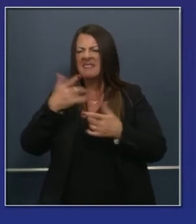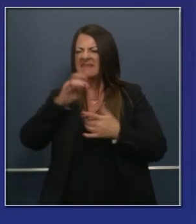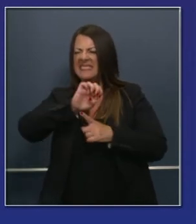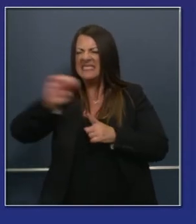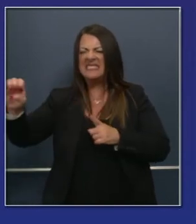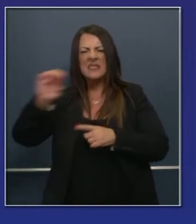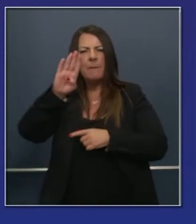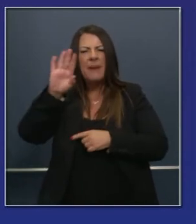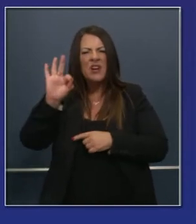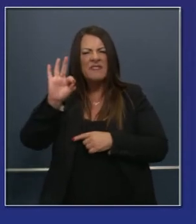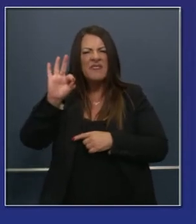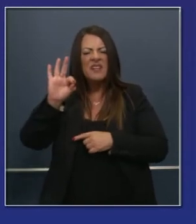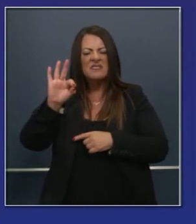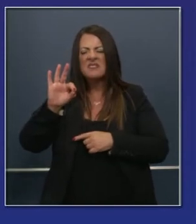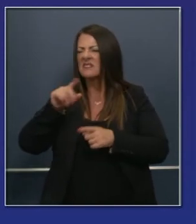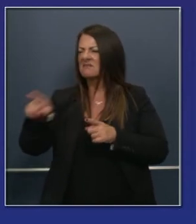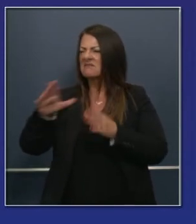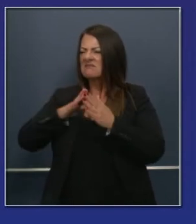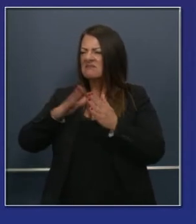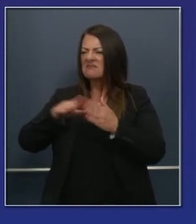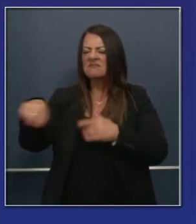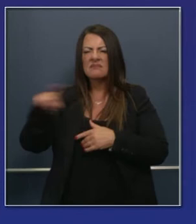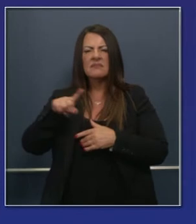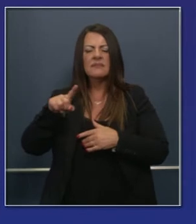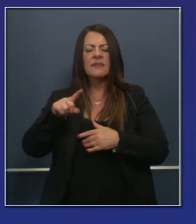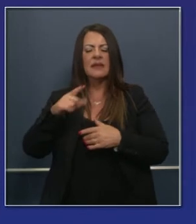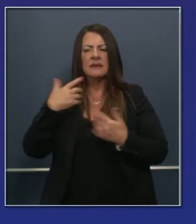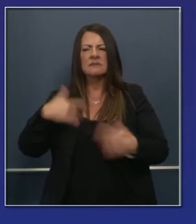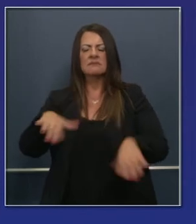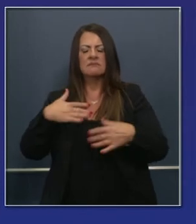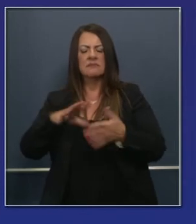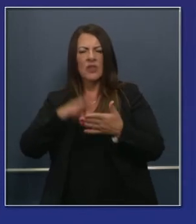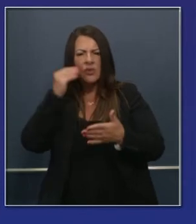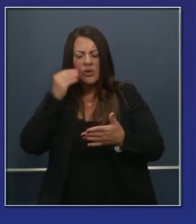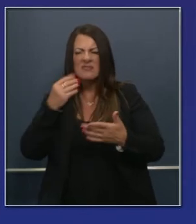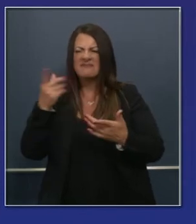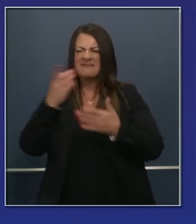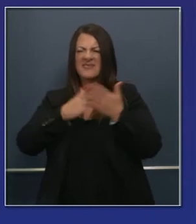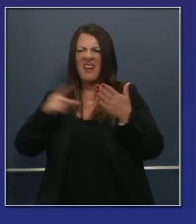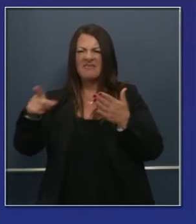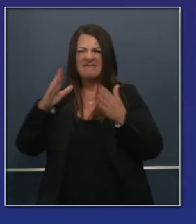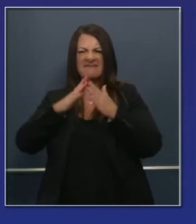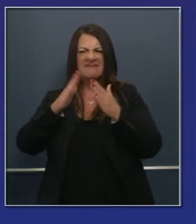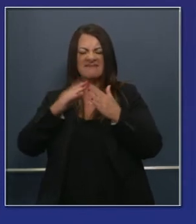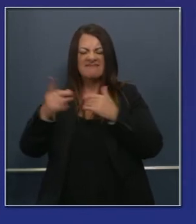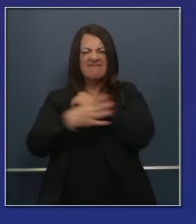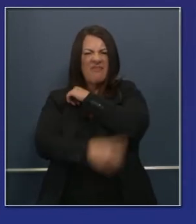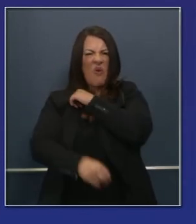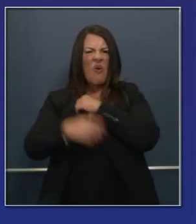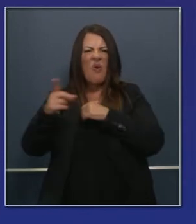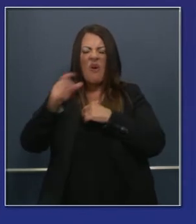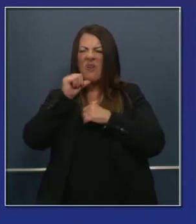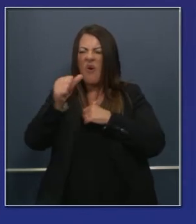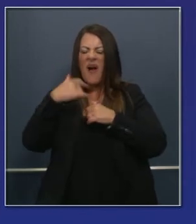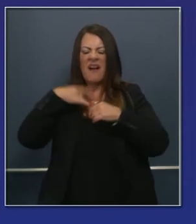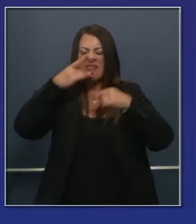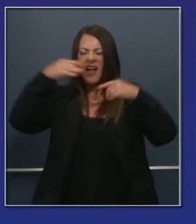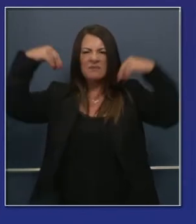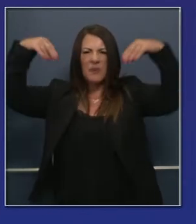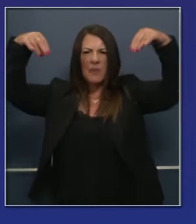queda 30 millas de Bakersfield, San Lucas, que no tienen ni siquiera faros